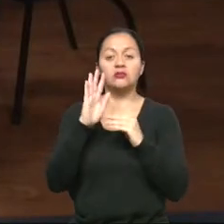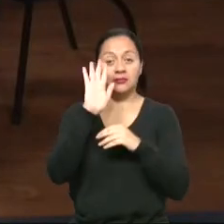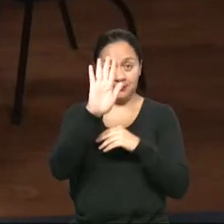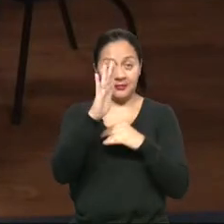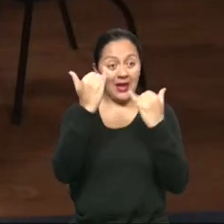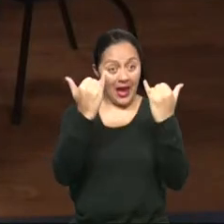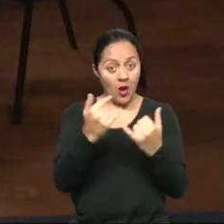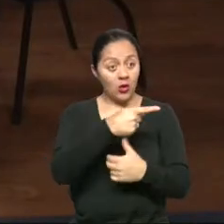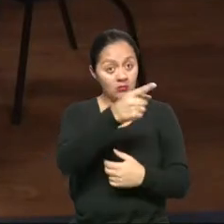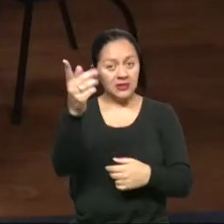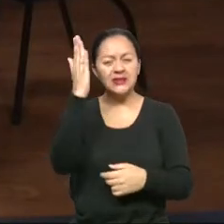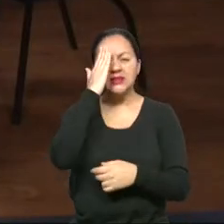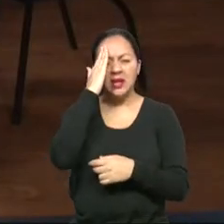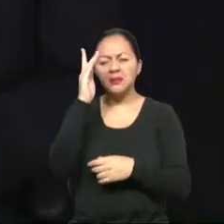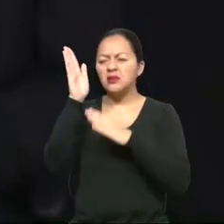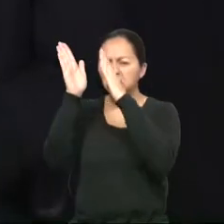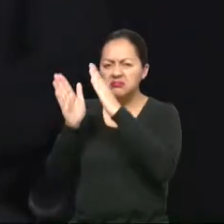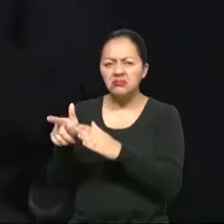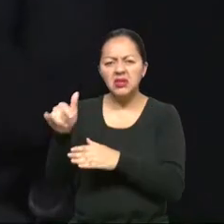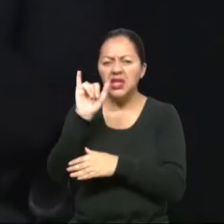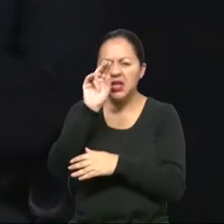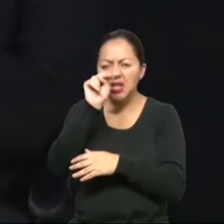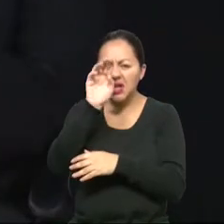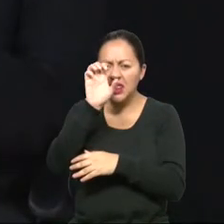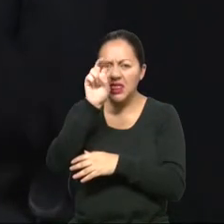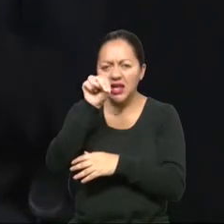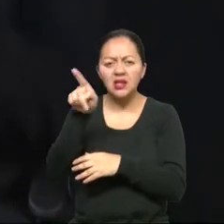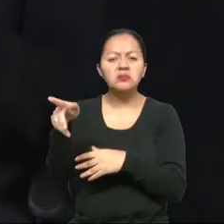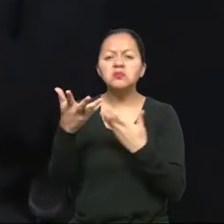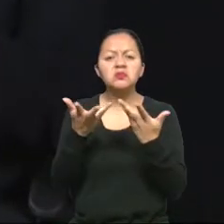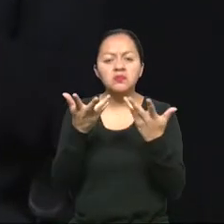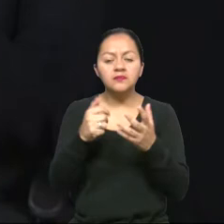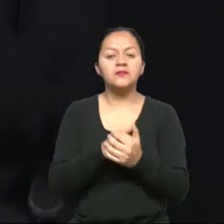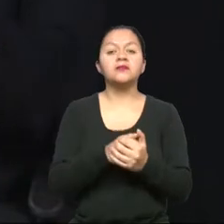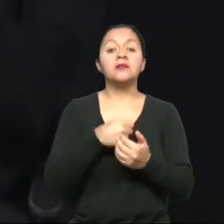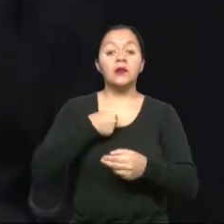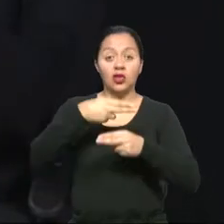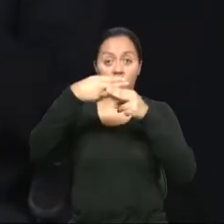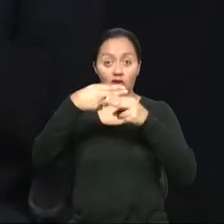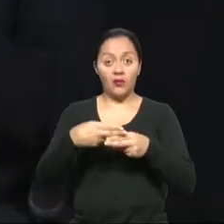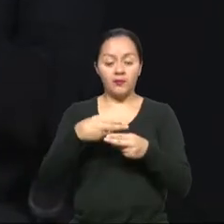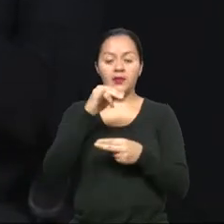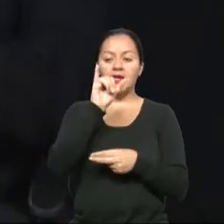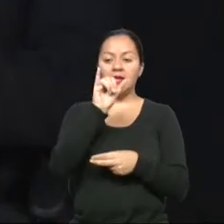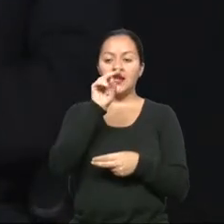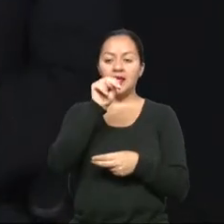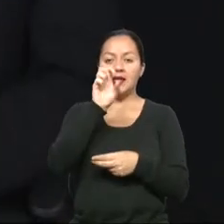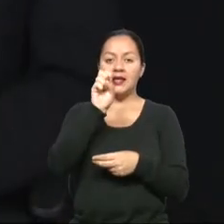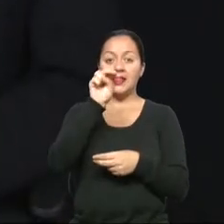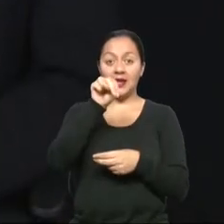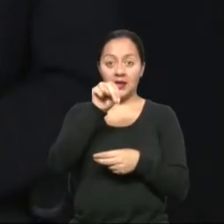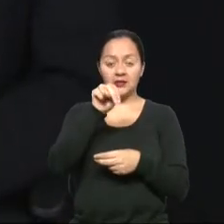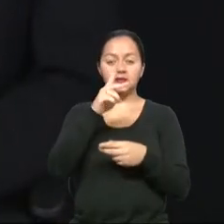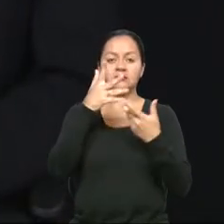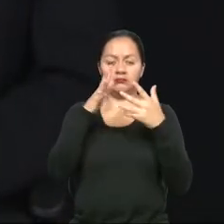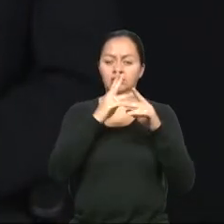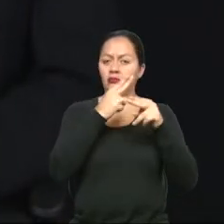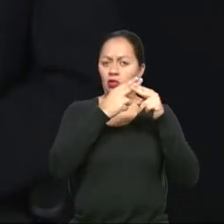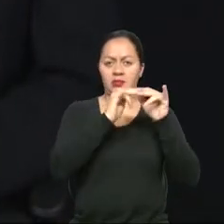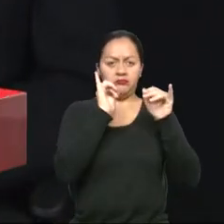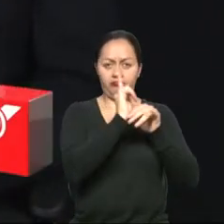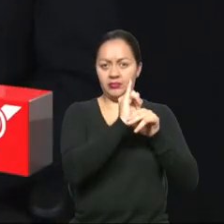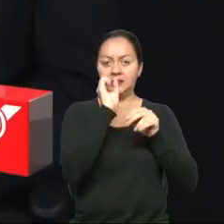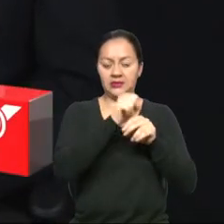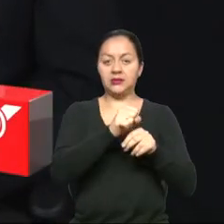más o menos cuáles son sus actividades? Sí, nosotros mantuvimos el nombre INEM, pero se cambió a servicio. Es una institución que